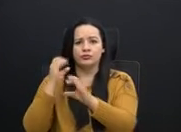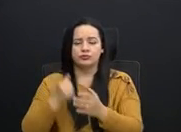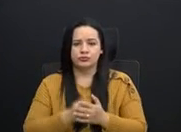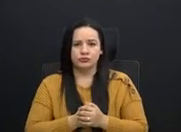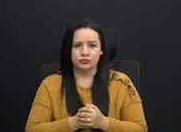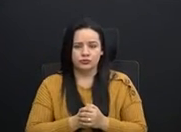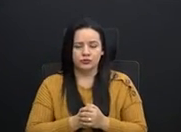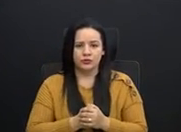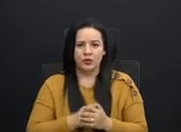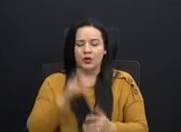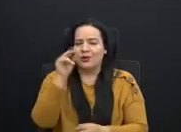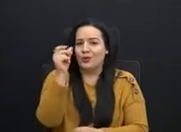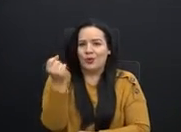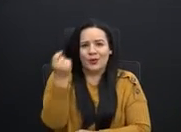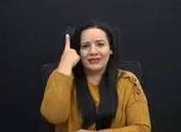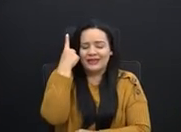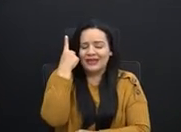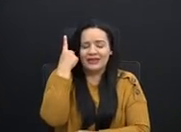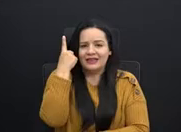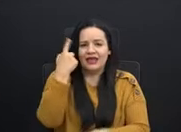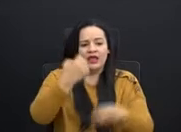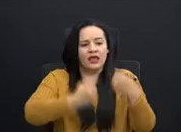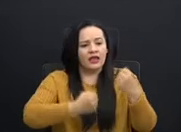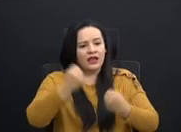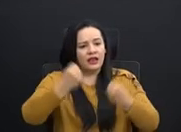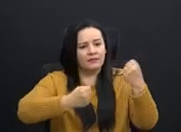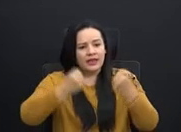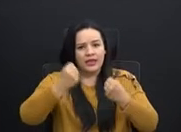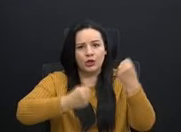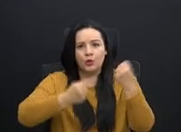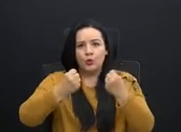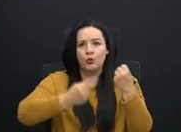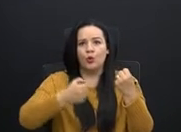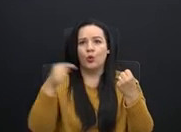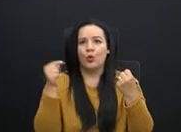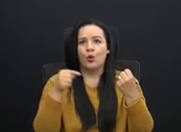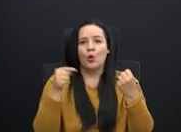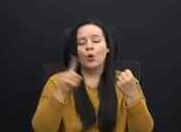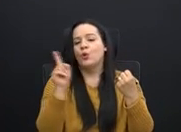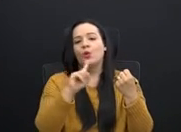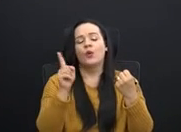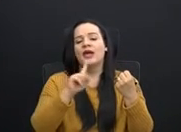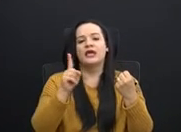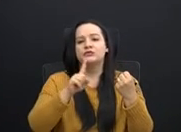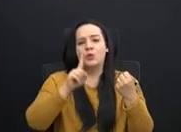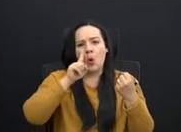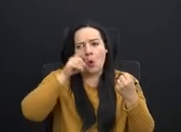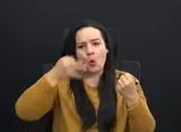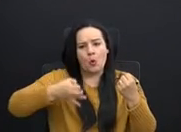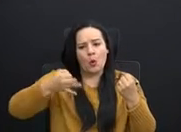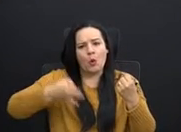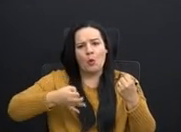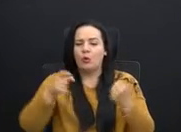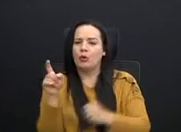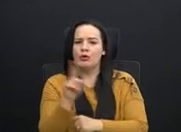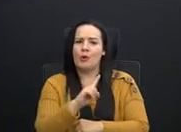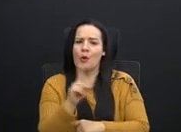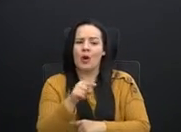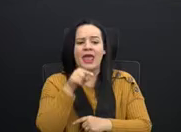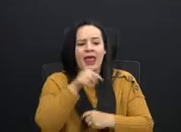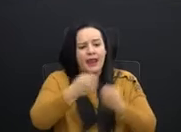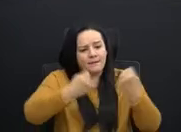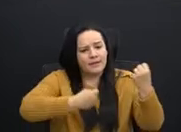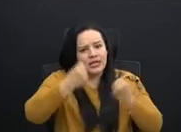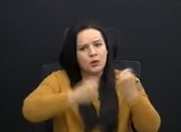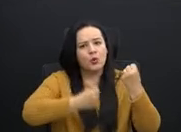Tampoco entiende que el vehículo no es un lujo, que el vehículo es para trabajar, para